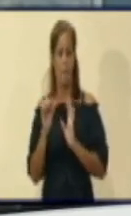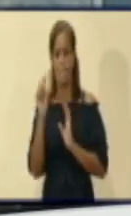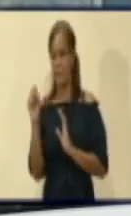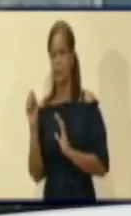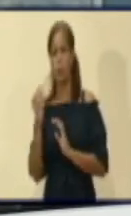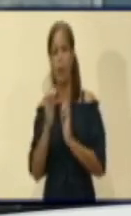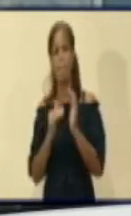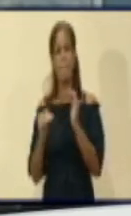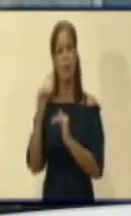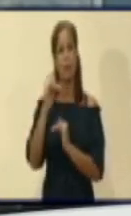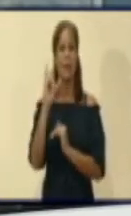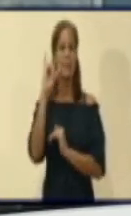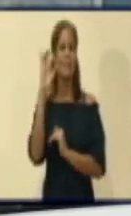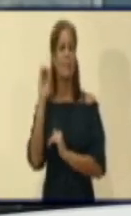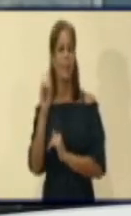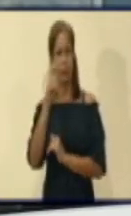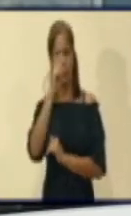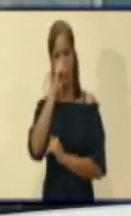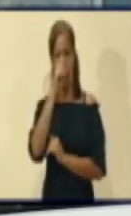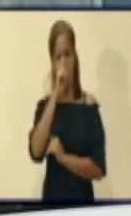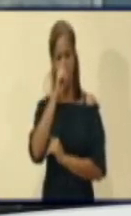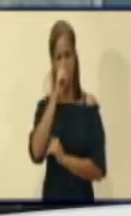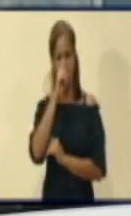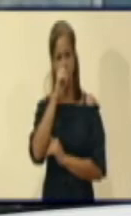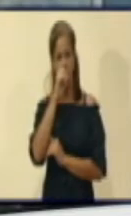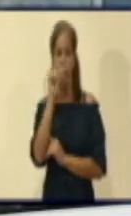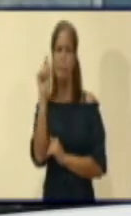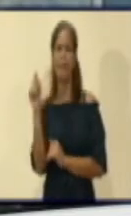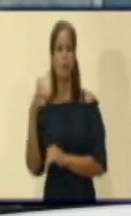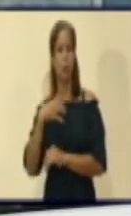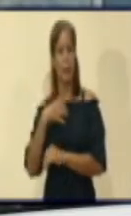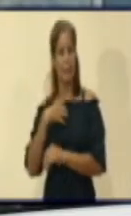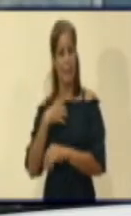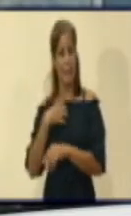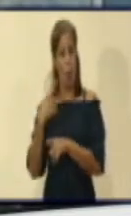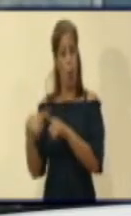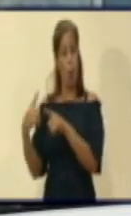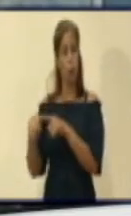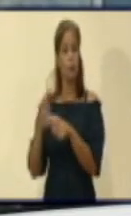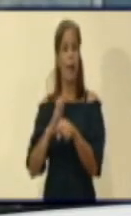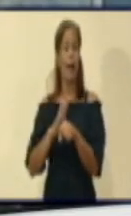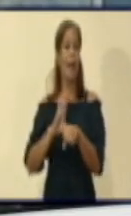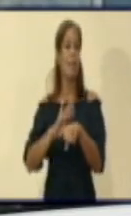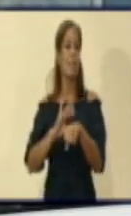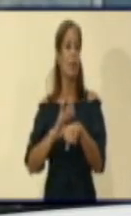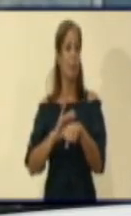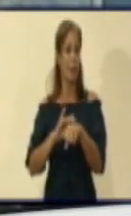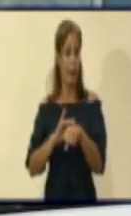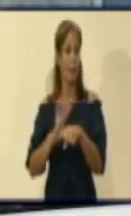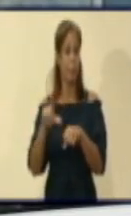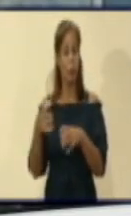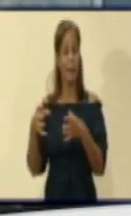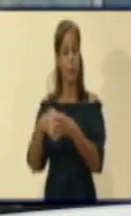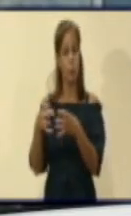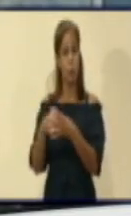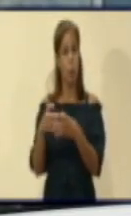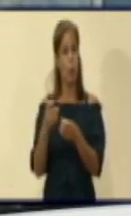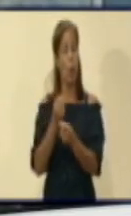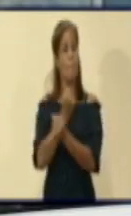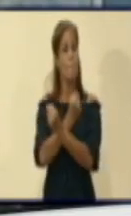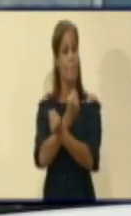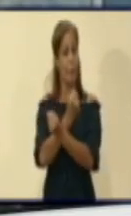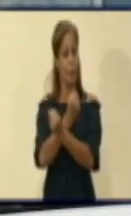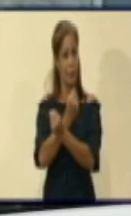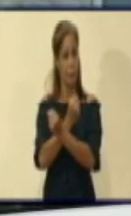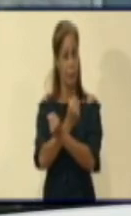de 60 años, aquellas personas que son hipertensas, que son diabéticas, que son grupos de riesgo en la población, pero que mantienen un